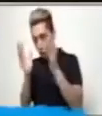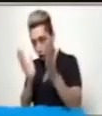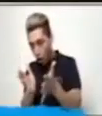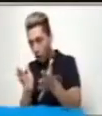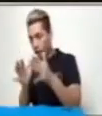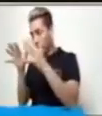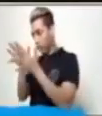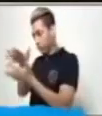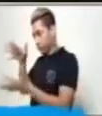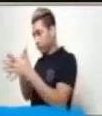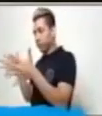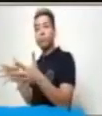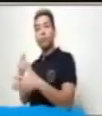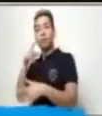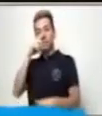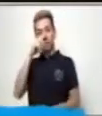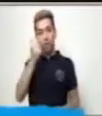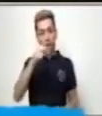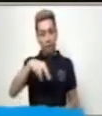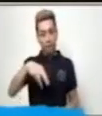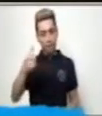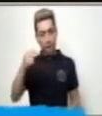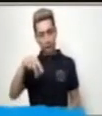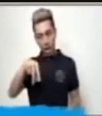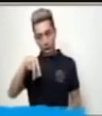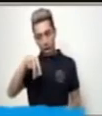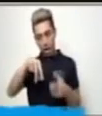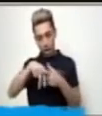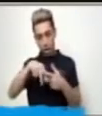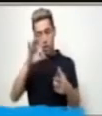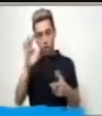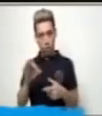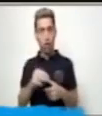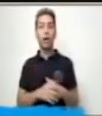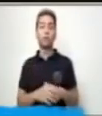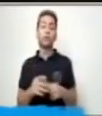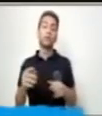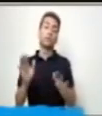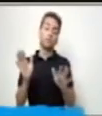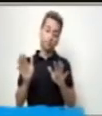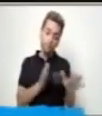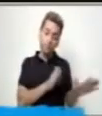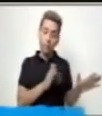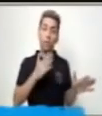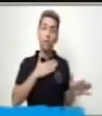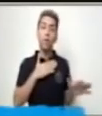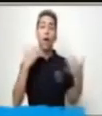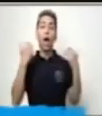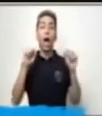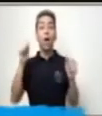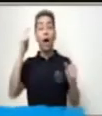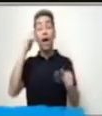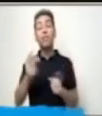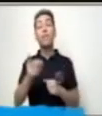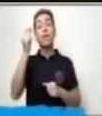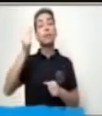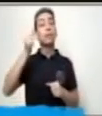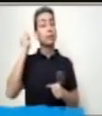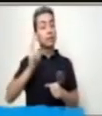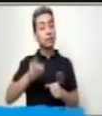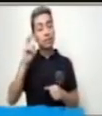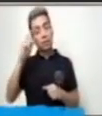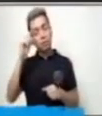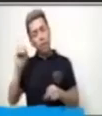otras más. Muy bien. Cuando realizamos alguna adivinanza, debemos tener claro que siempre